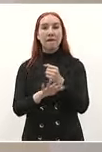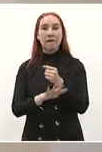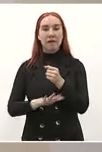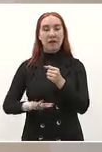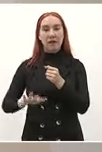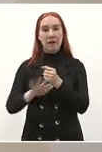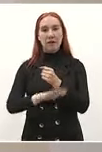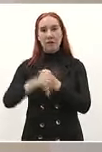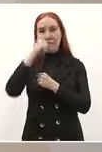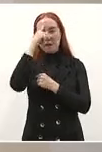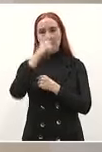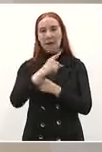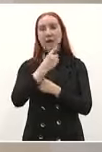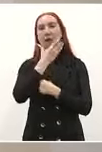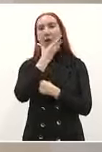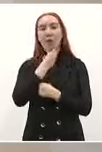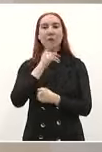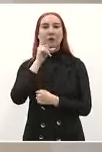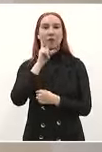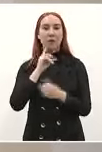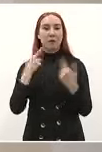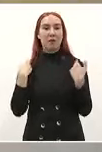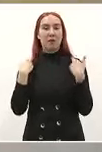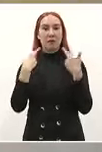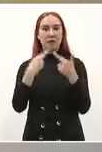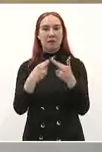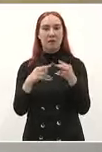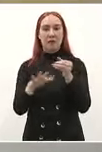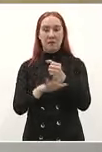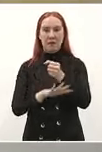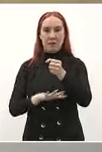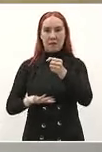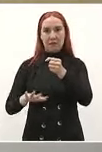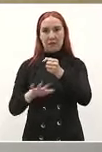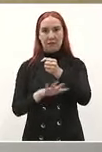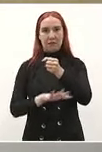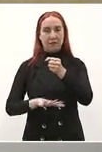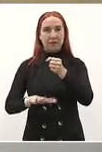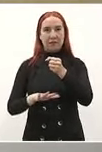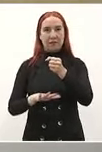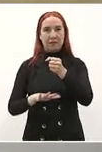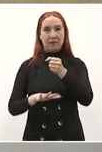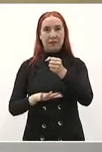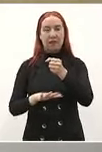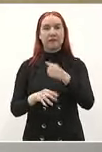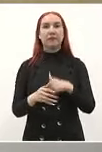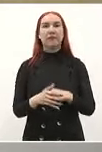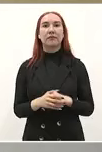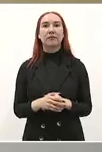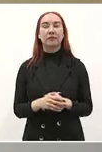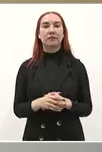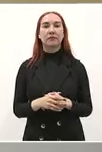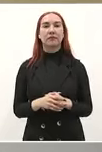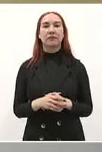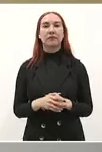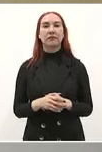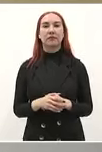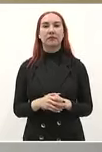y las maestras mínimo va a ser este año